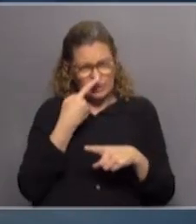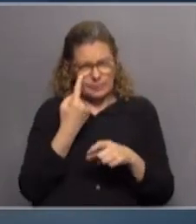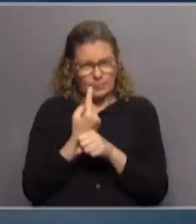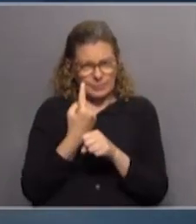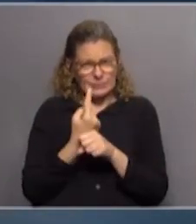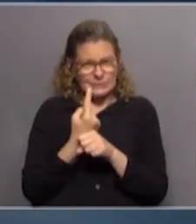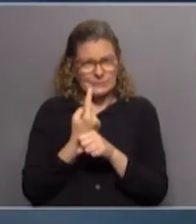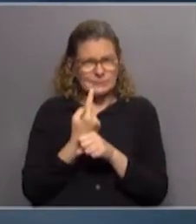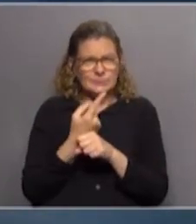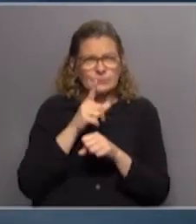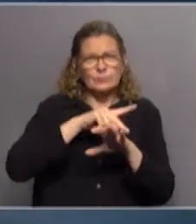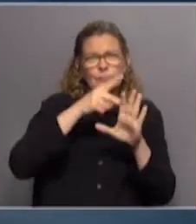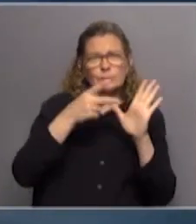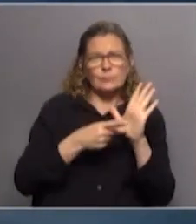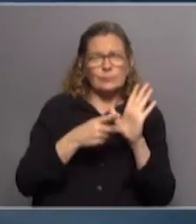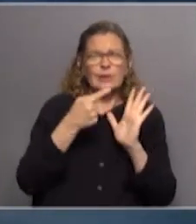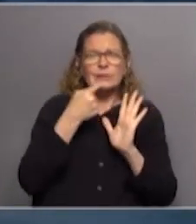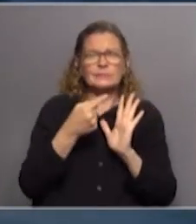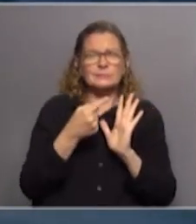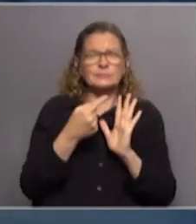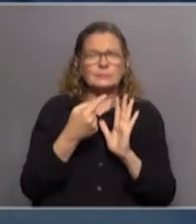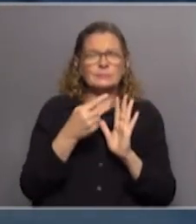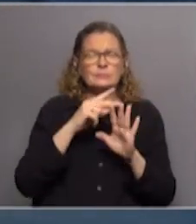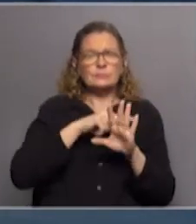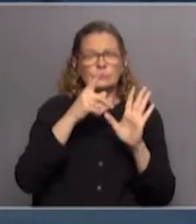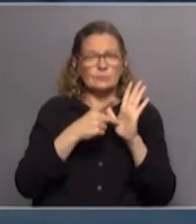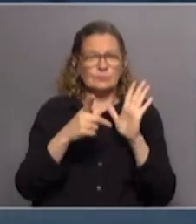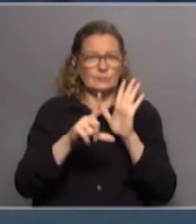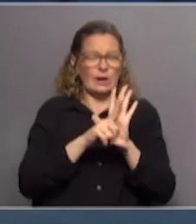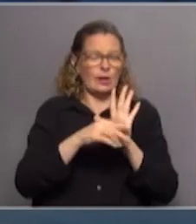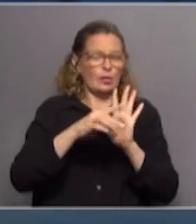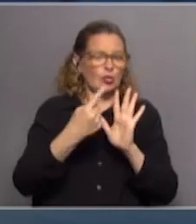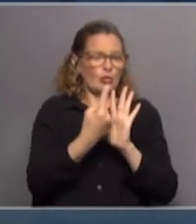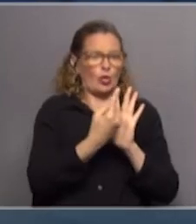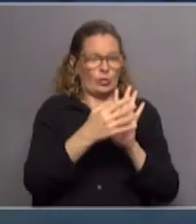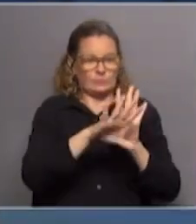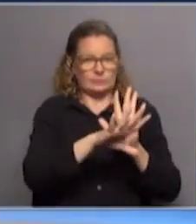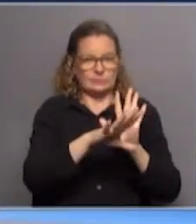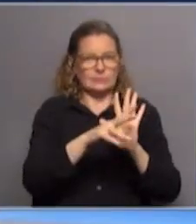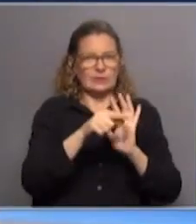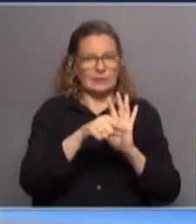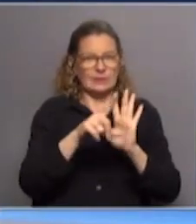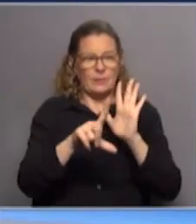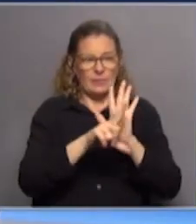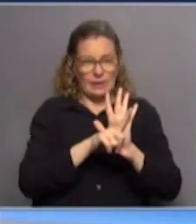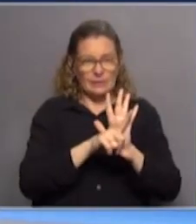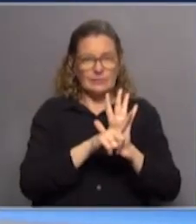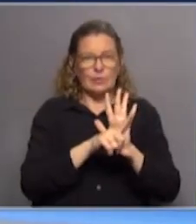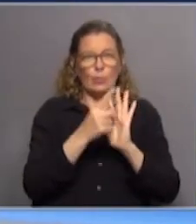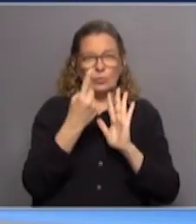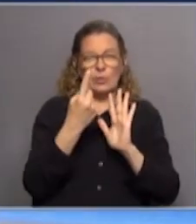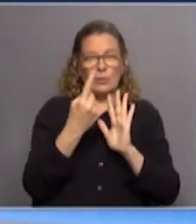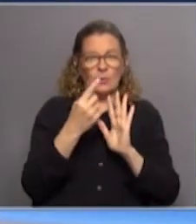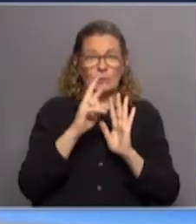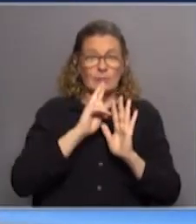Primera es que este proyecto no hay que tomarlo como un proyecto de ley aislado. Este proyecto responde a una de las agendas